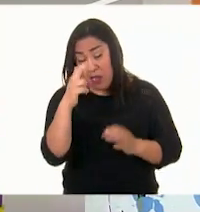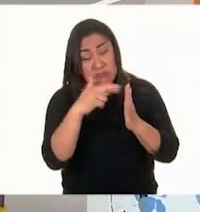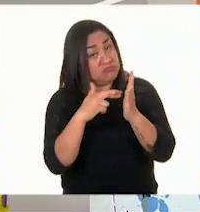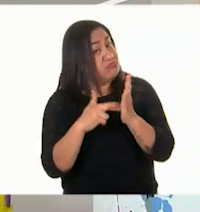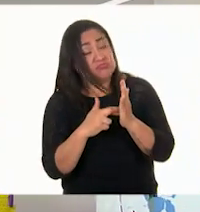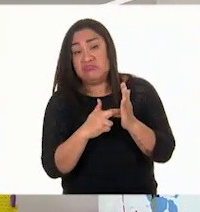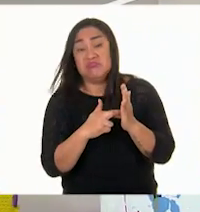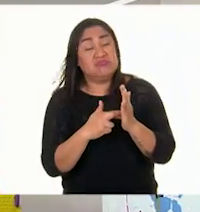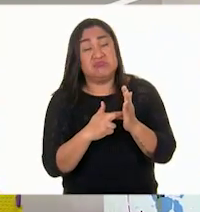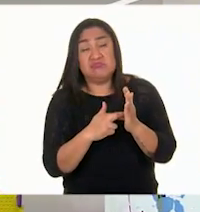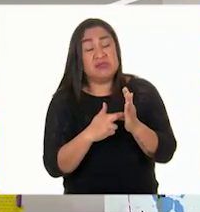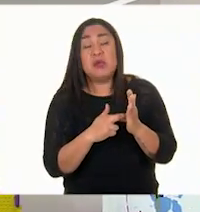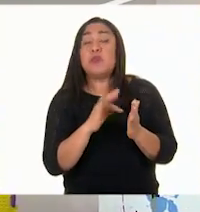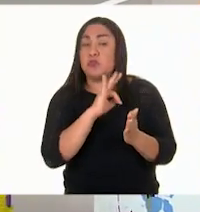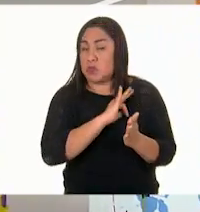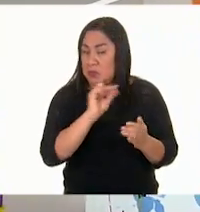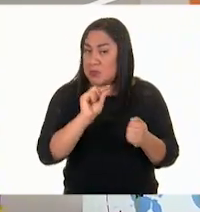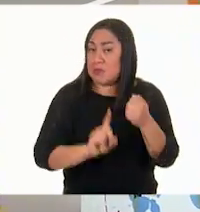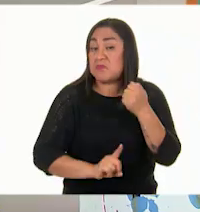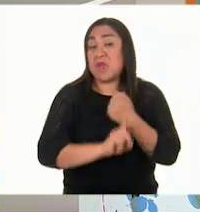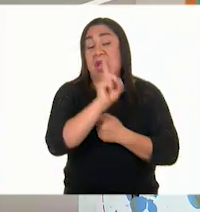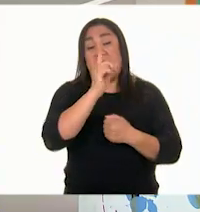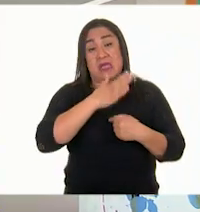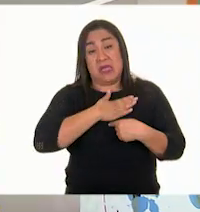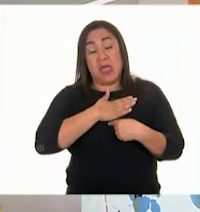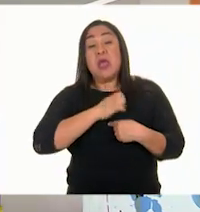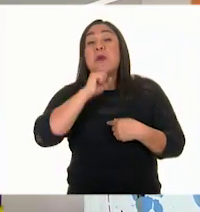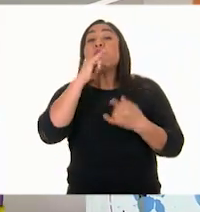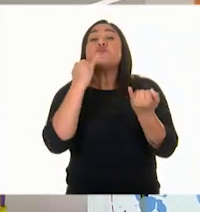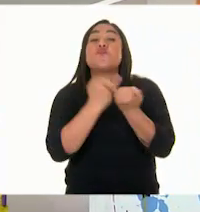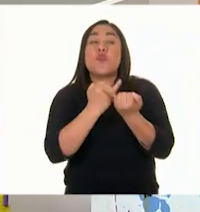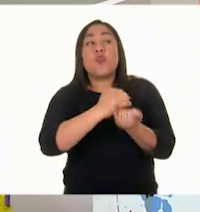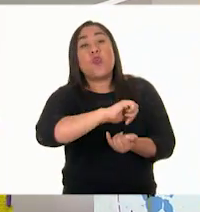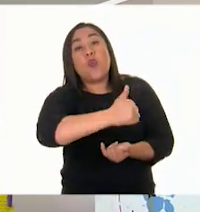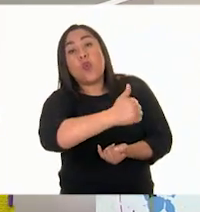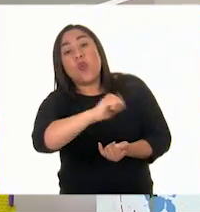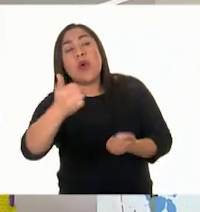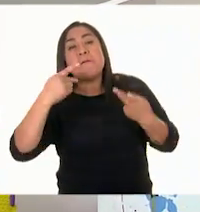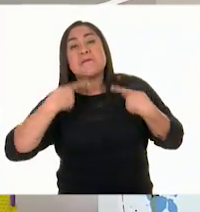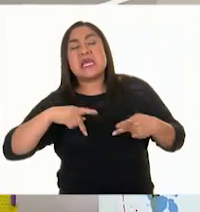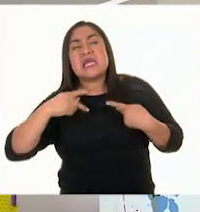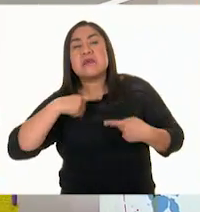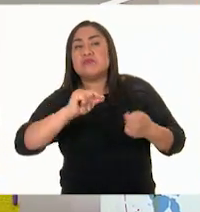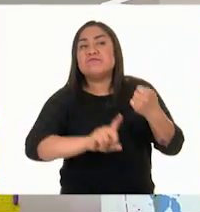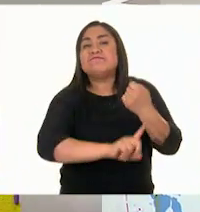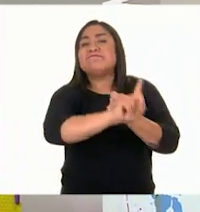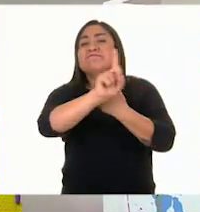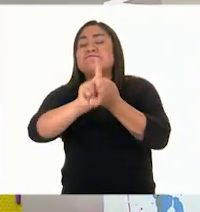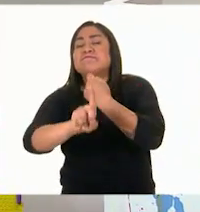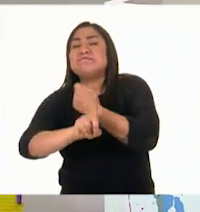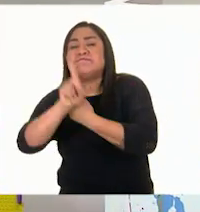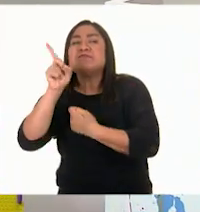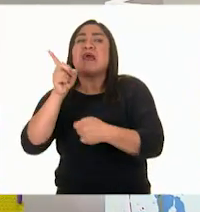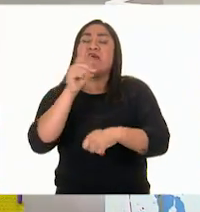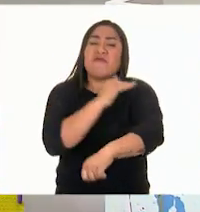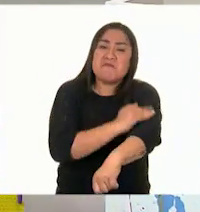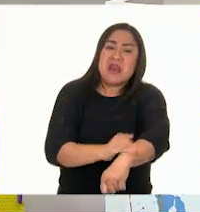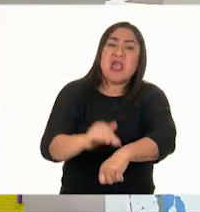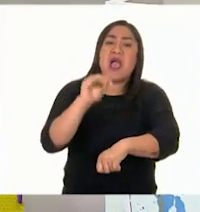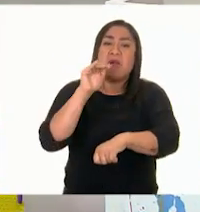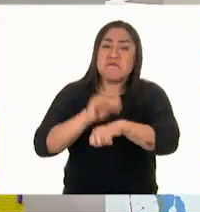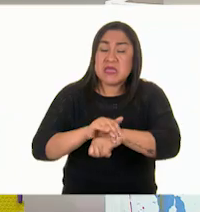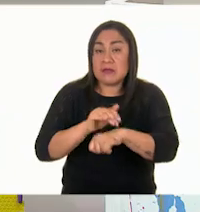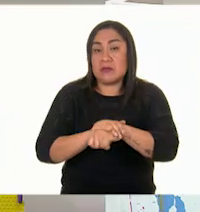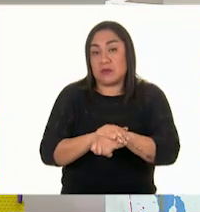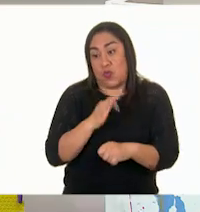afecta... El no respetar las reglas no solo nos afecta a nosotros, sino también a los demás que nos rodean, a la familia, a los amigos. En este